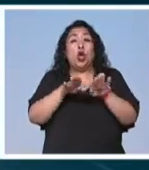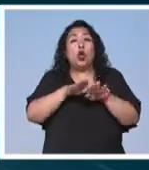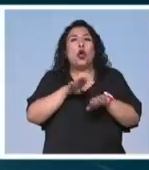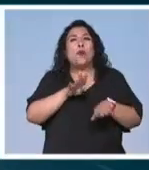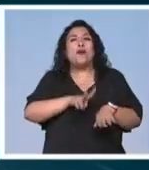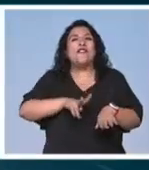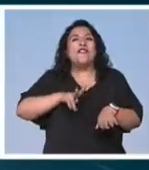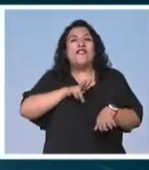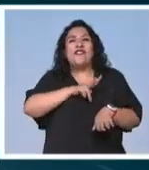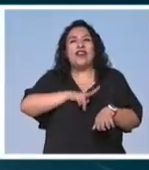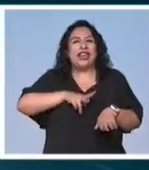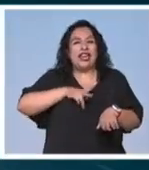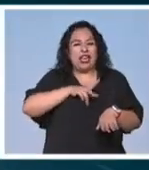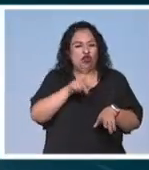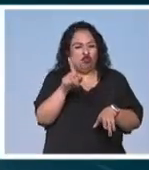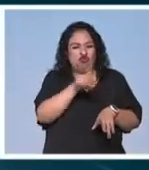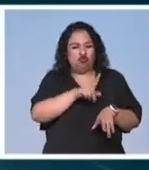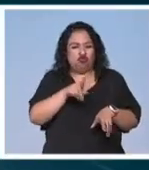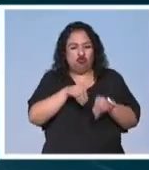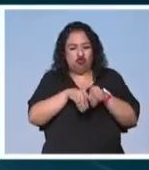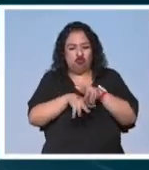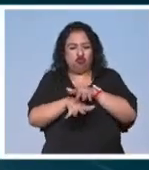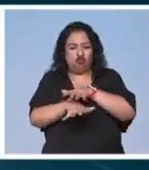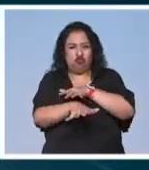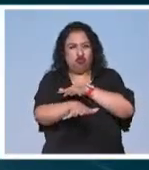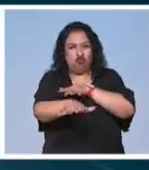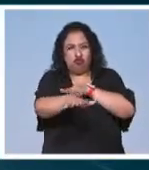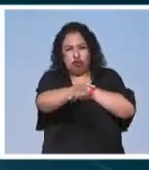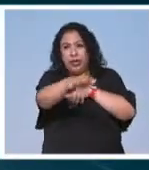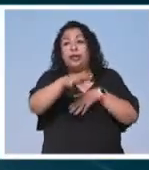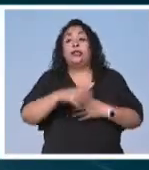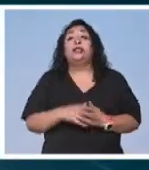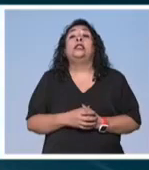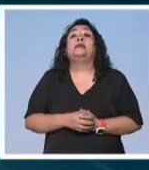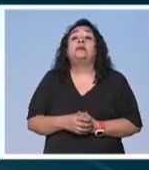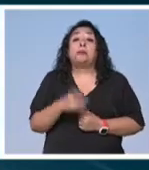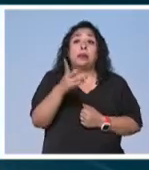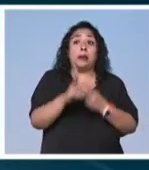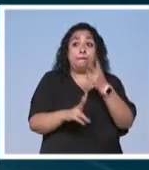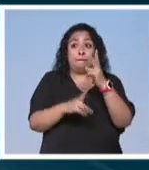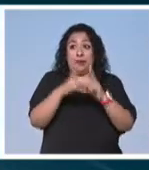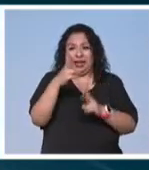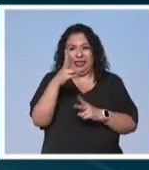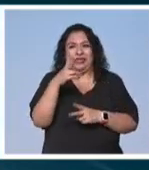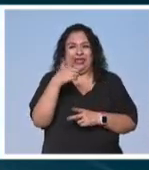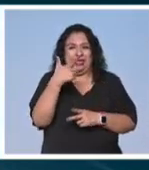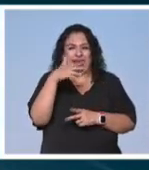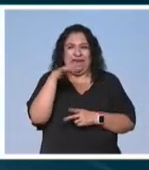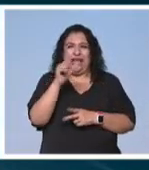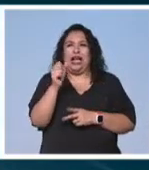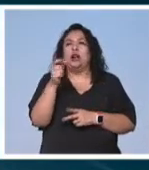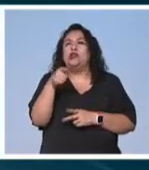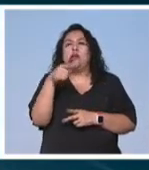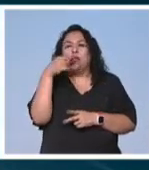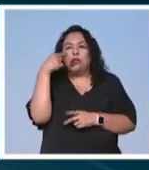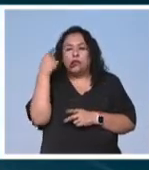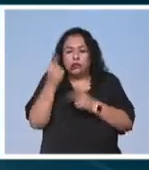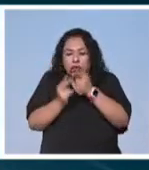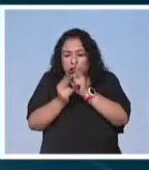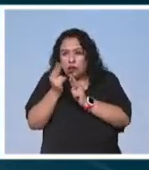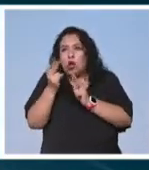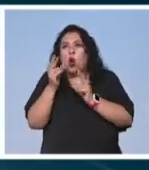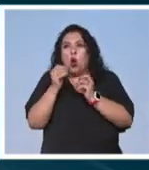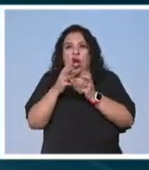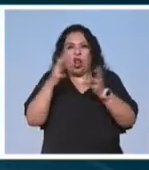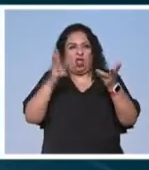utilizados en los alrededores se percolan por el subsuelo las plantas de los lagos ya sean las microscópicas o